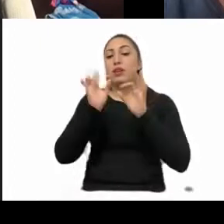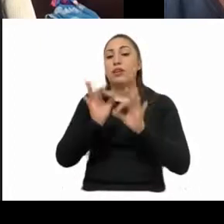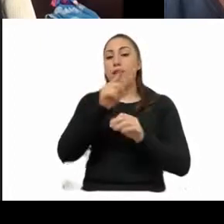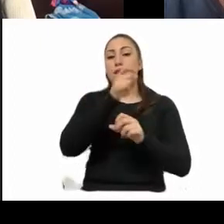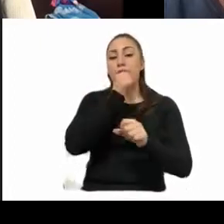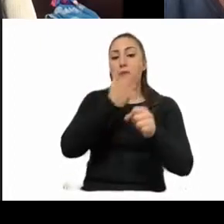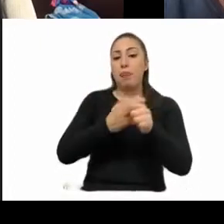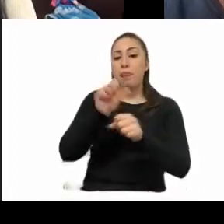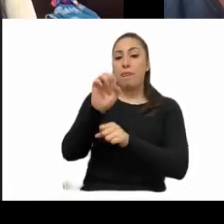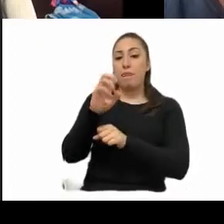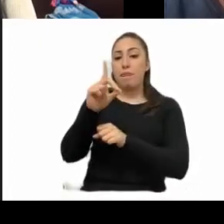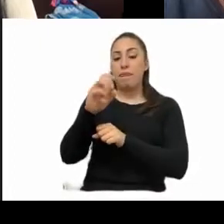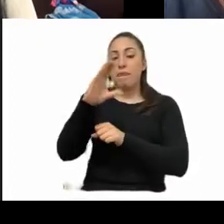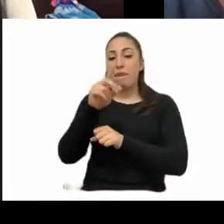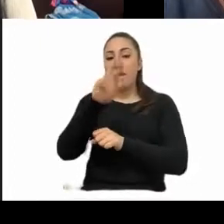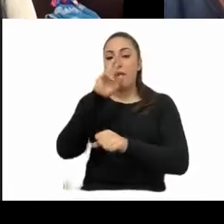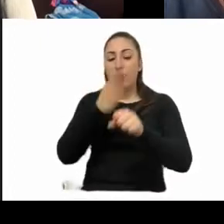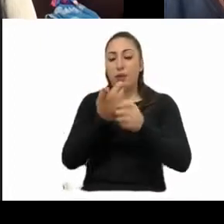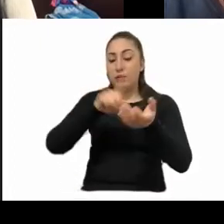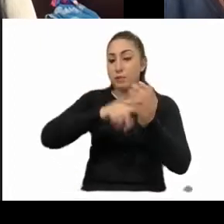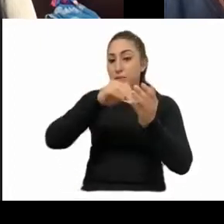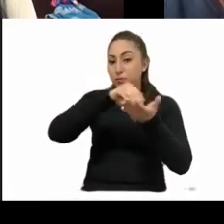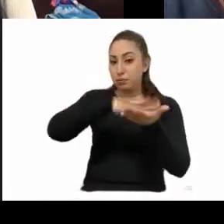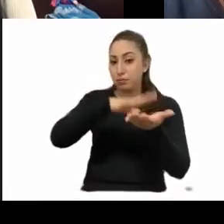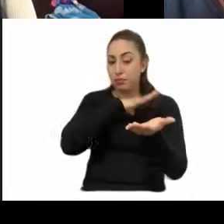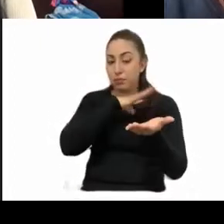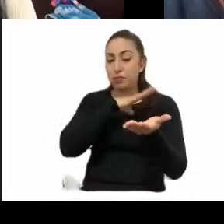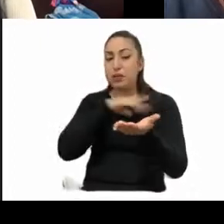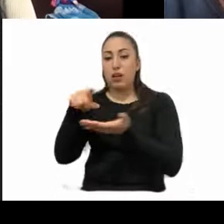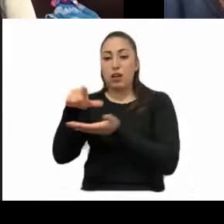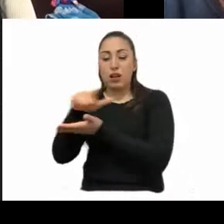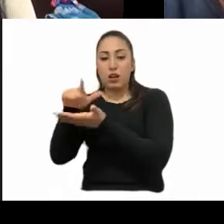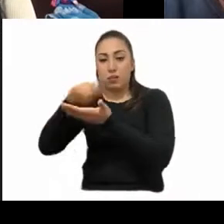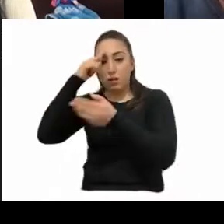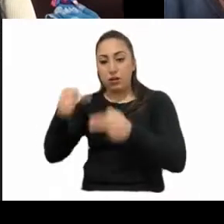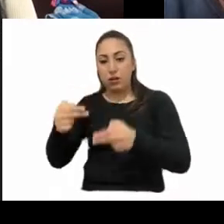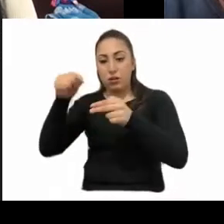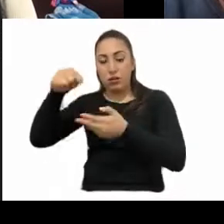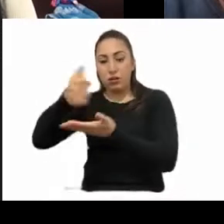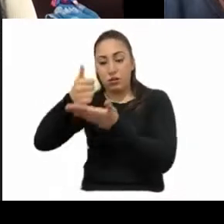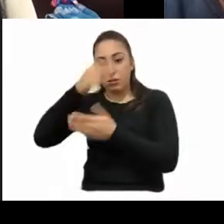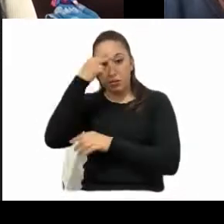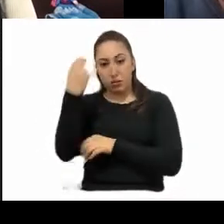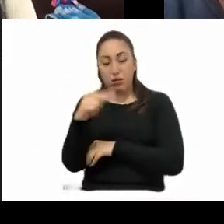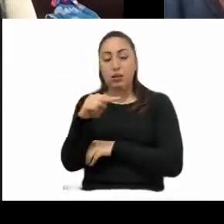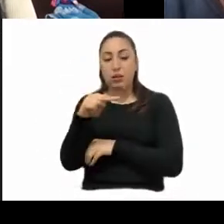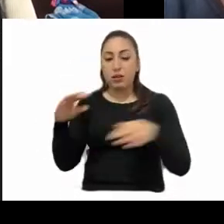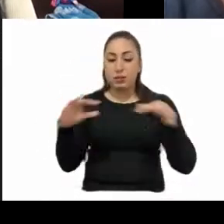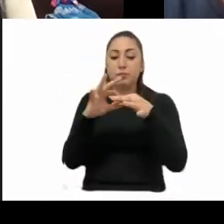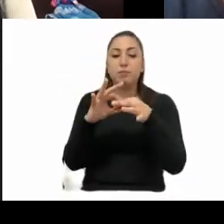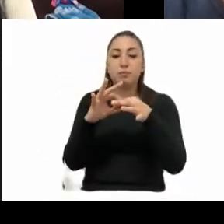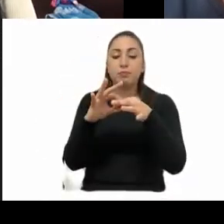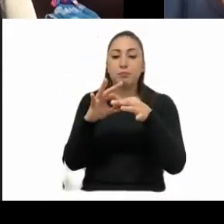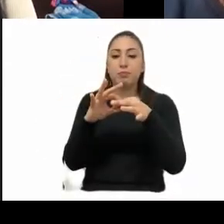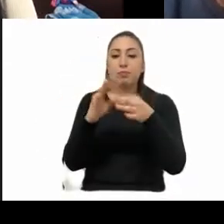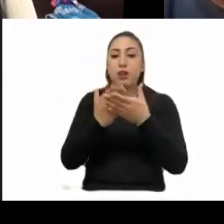Desarrollo Económico descritas, la ley de establecimientos mercantiles para la Ciudad de México, por cuanto hace las comisiones